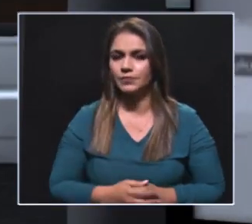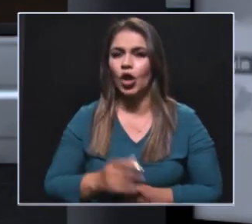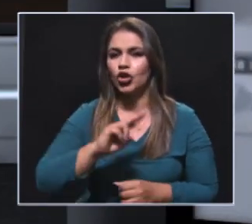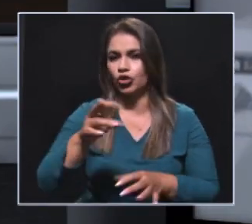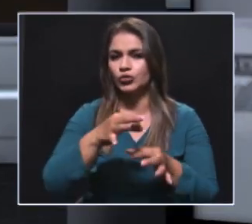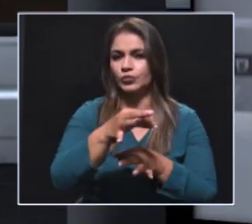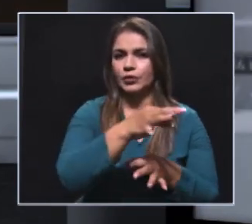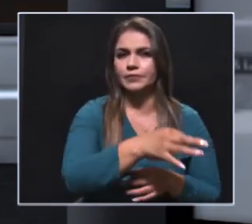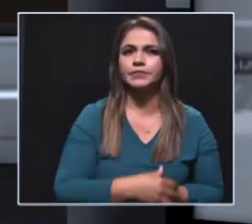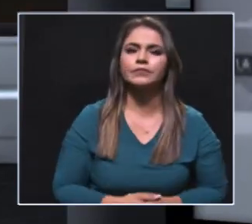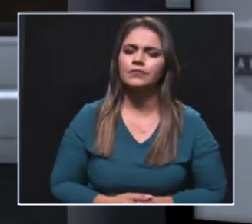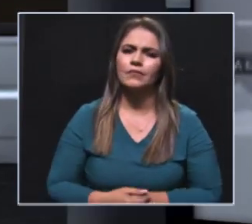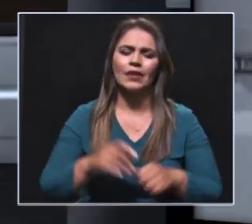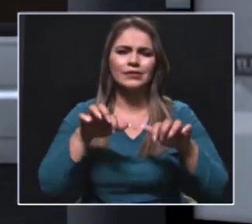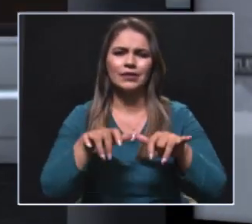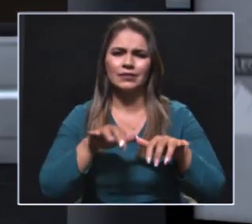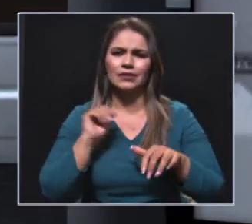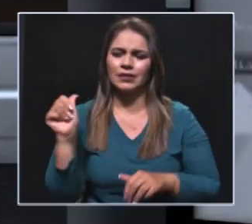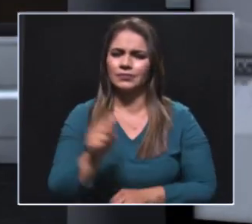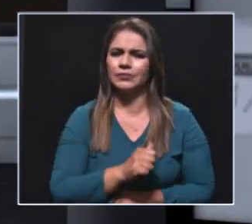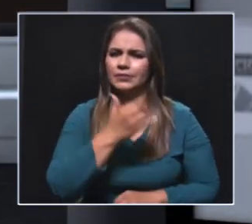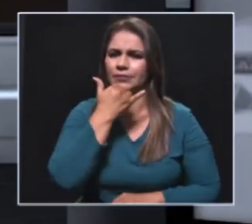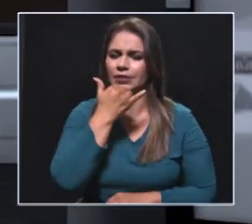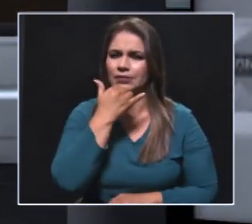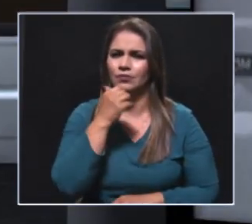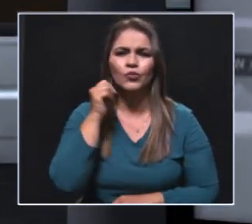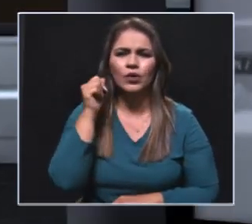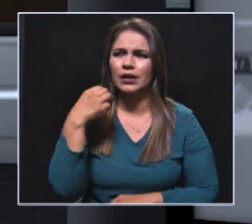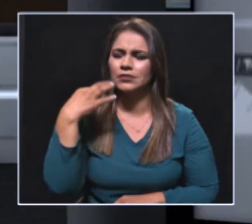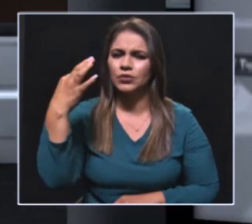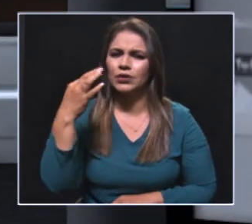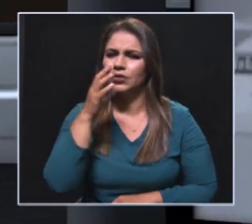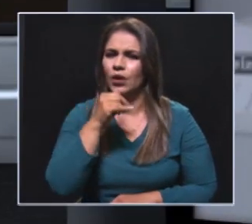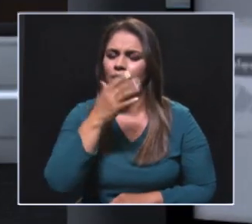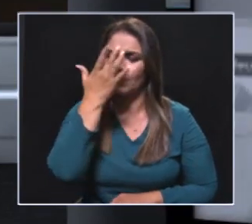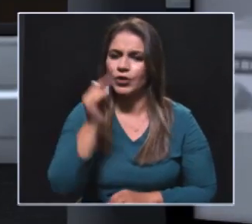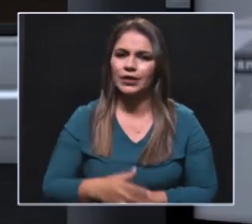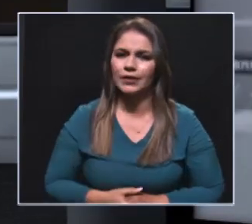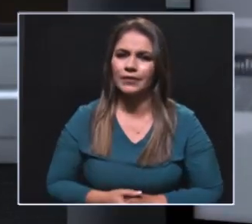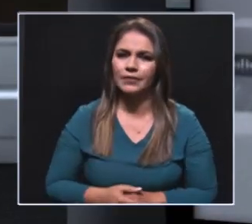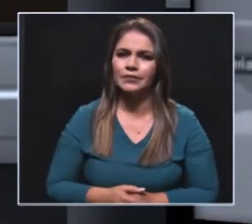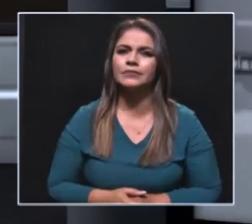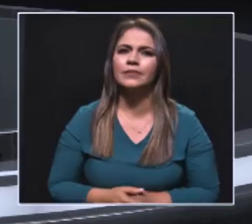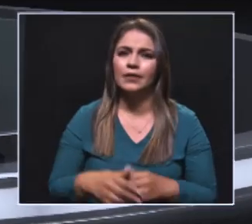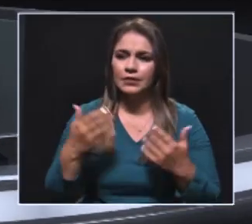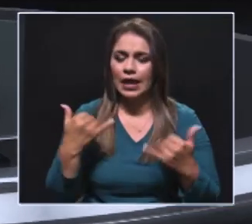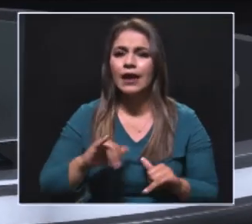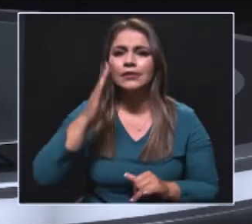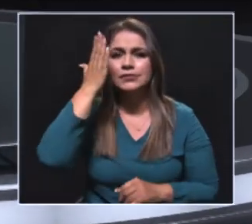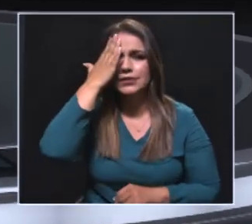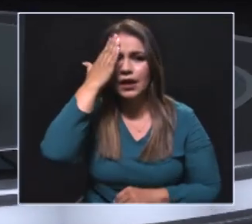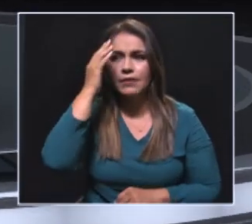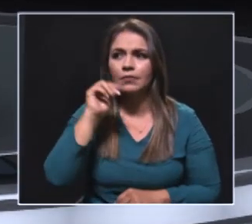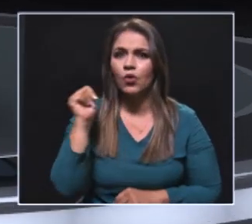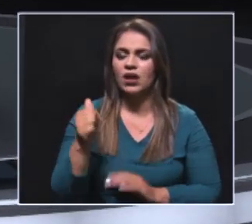Carlos Mario, ustedes ven en secretaría que las mujeres no alcanzan a ser elegidas, a participar tanto, cuando está demostrado que la capacidad de la